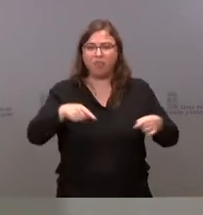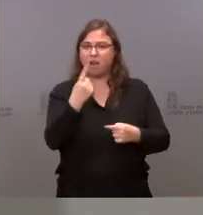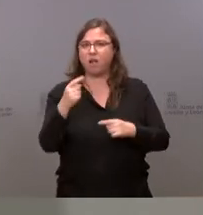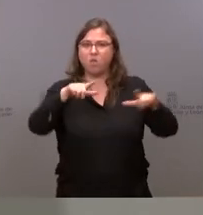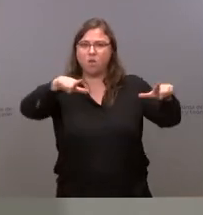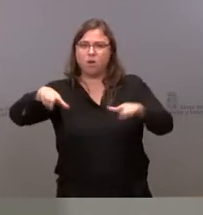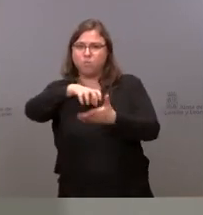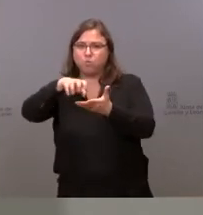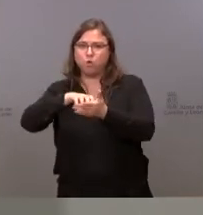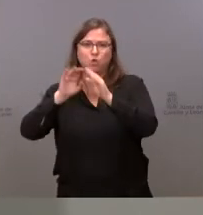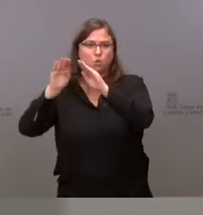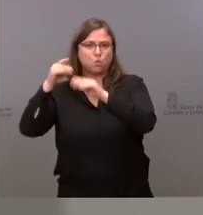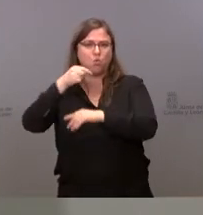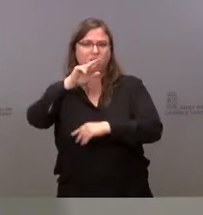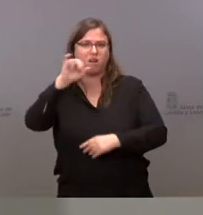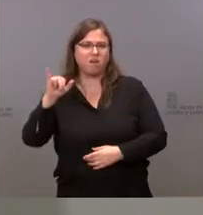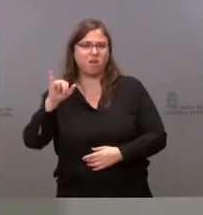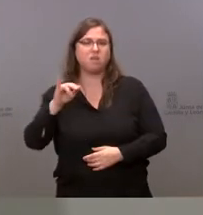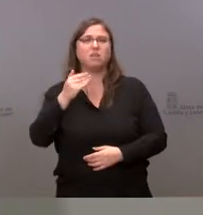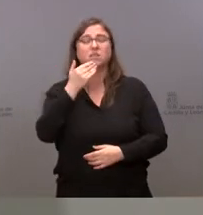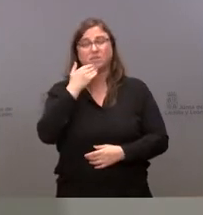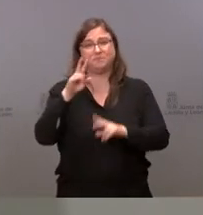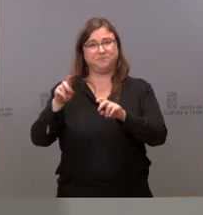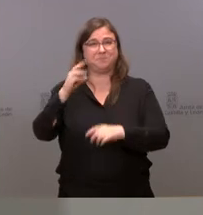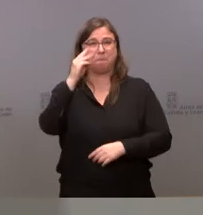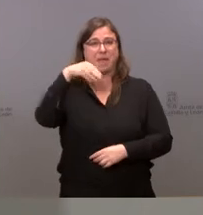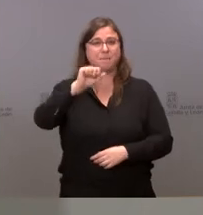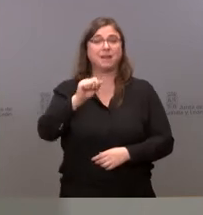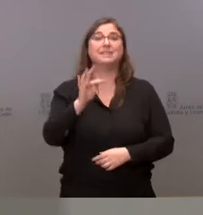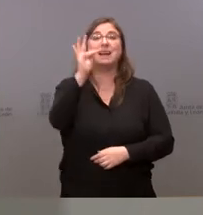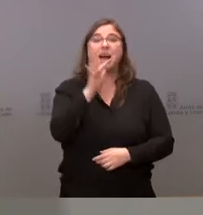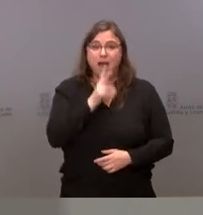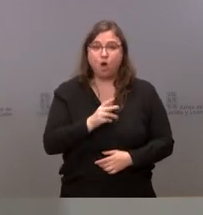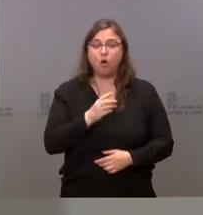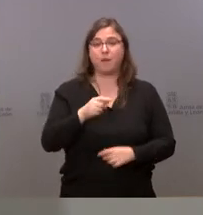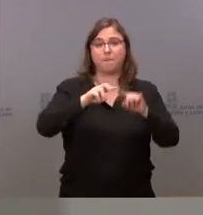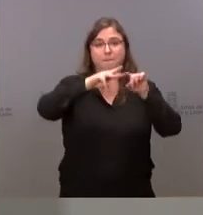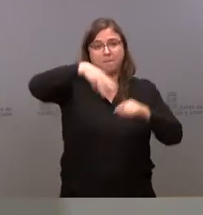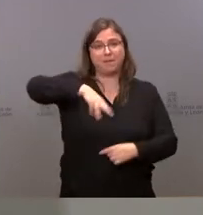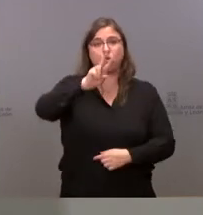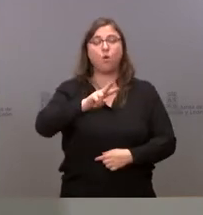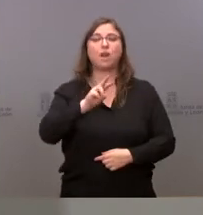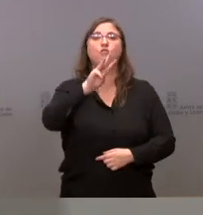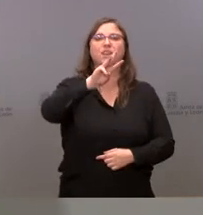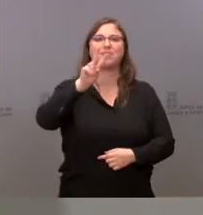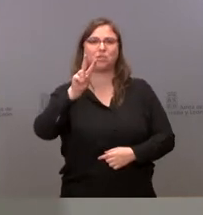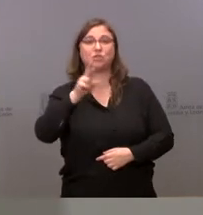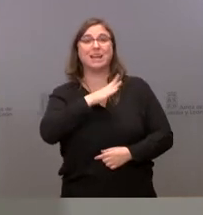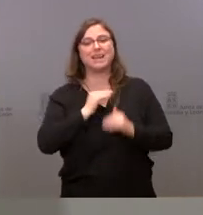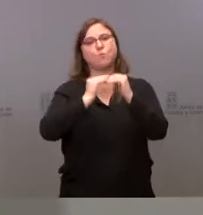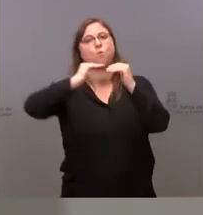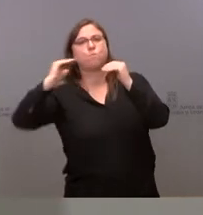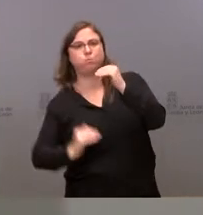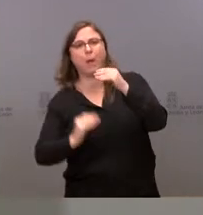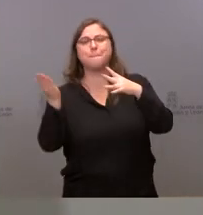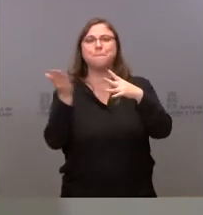en el PEMA, que son 32 euros el metro cuadrado, para bajarlo a menos de la mitad, 15 euros el metro